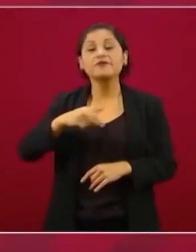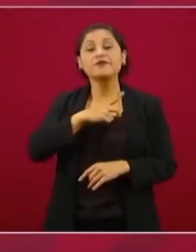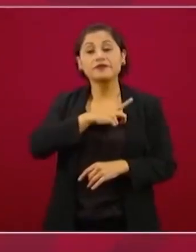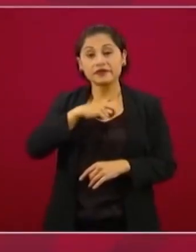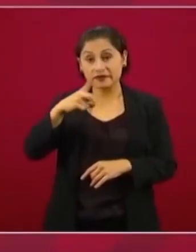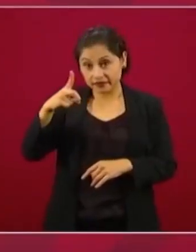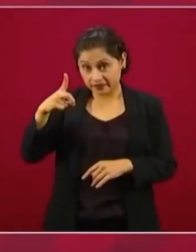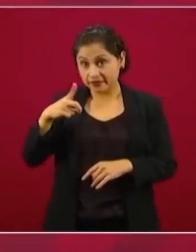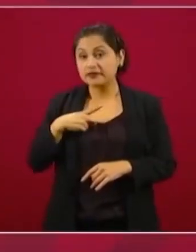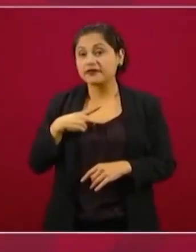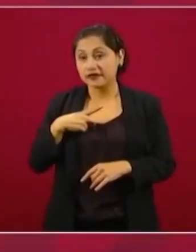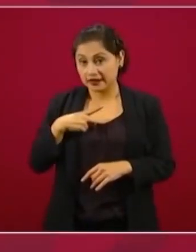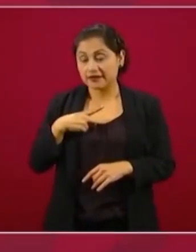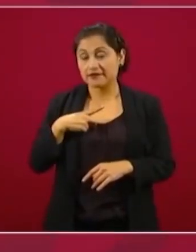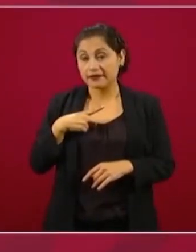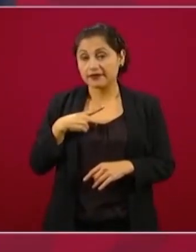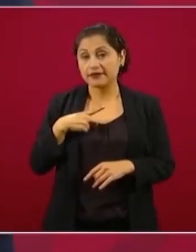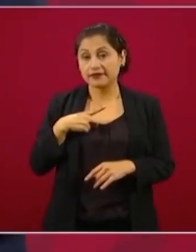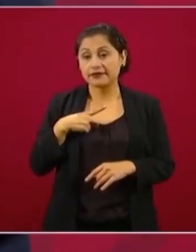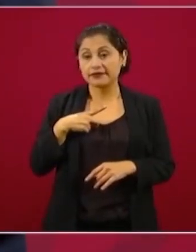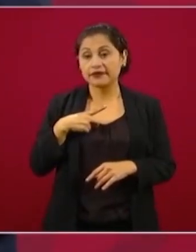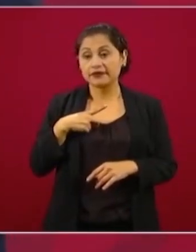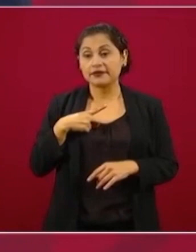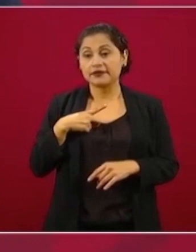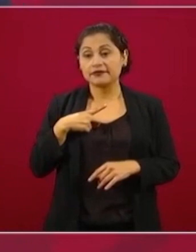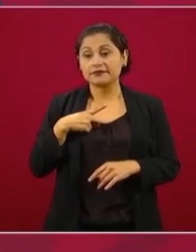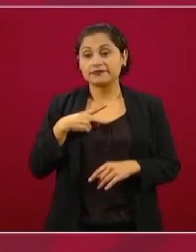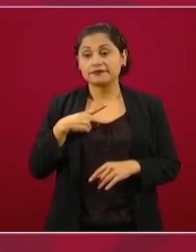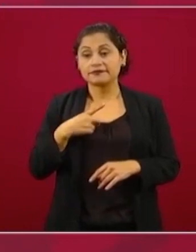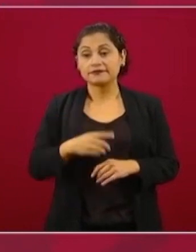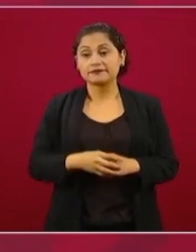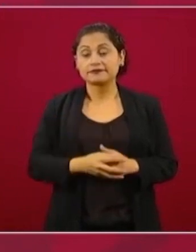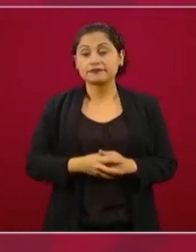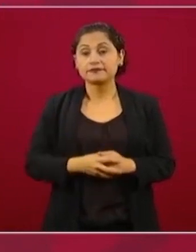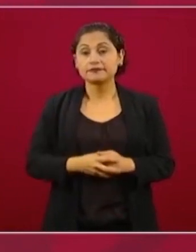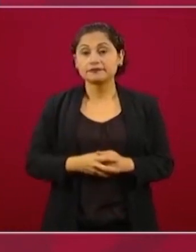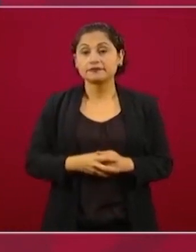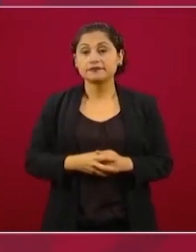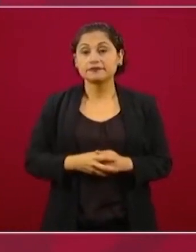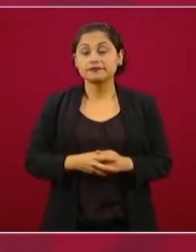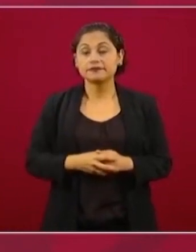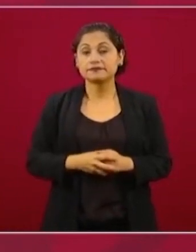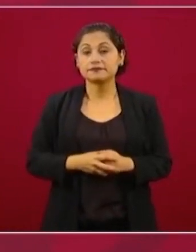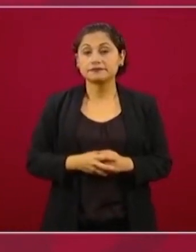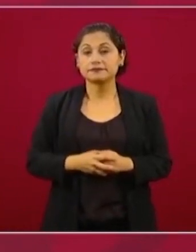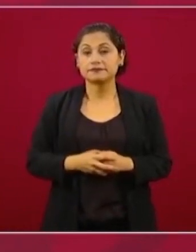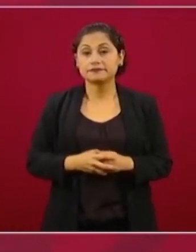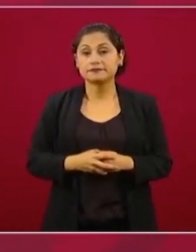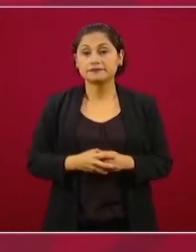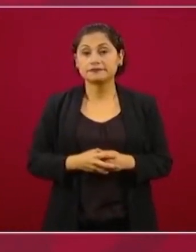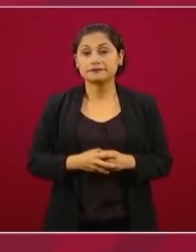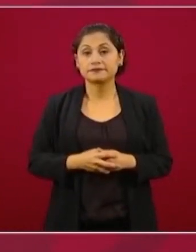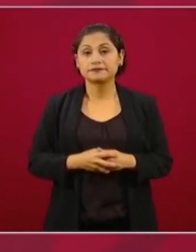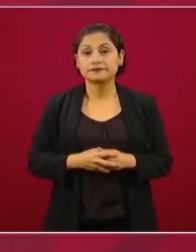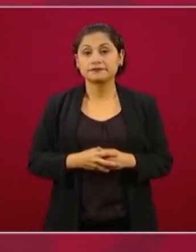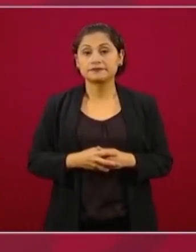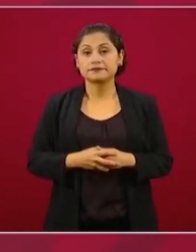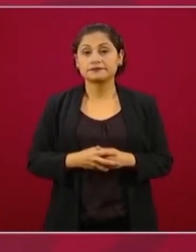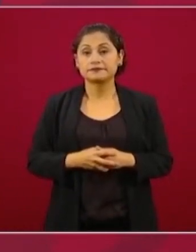relación